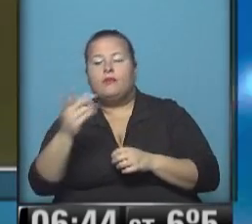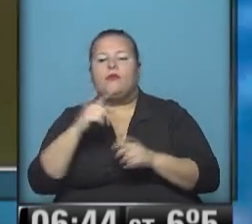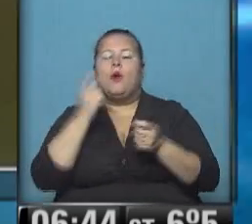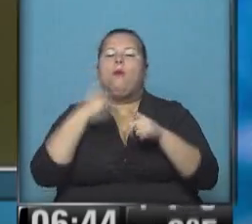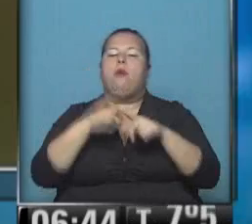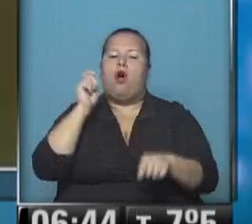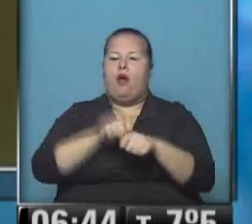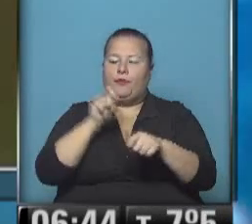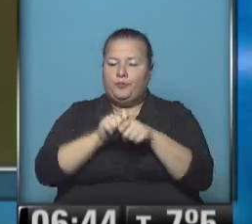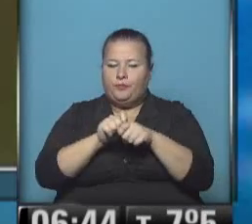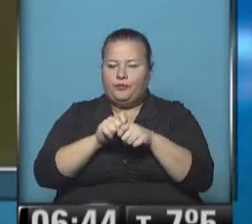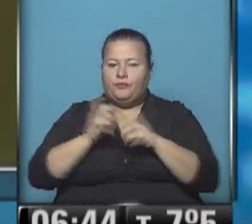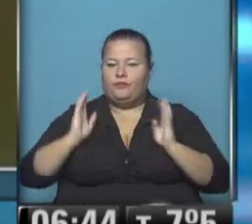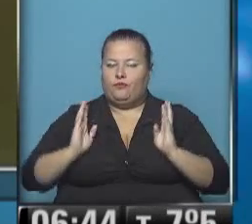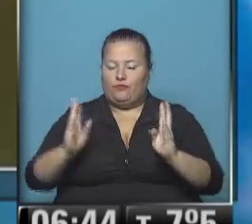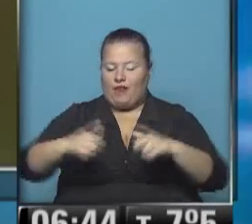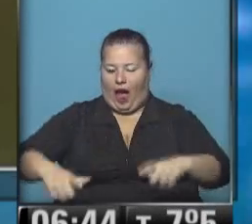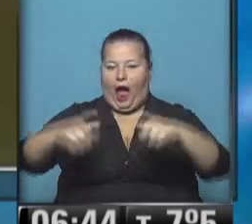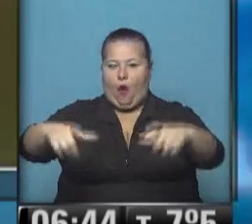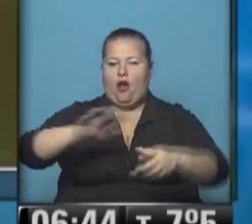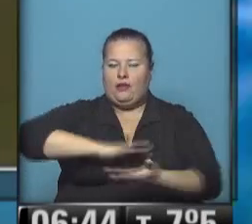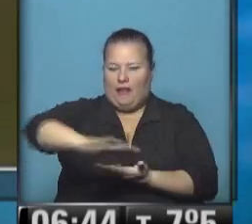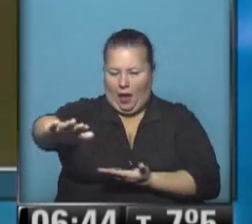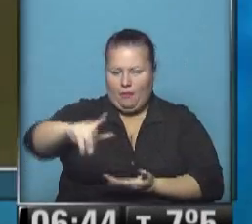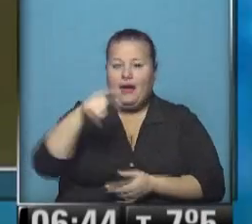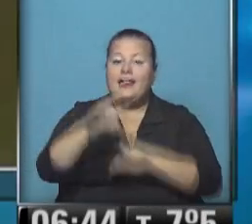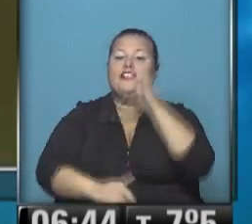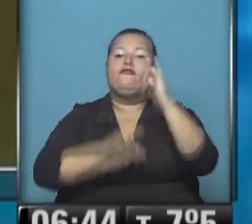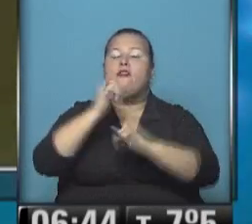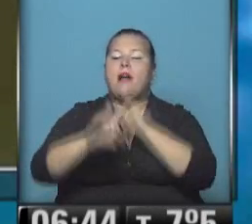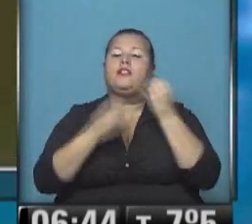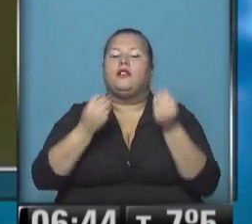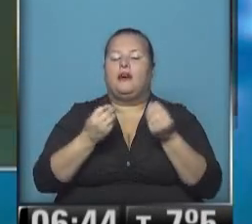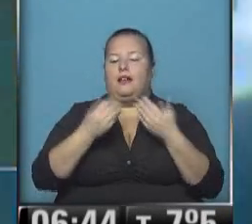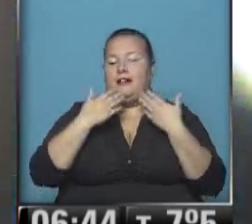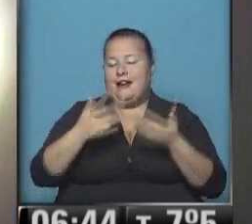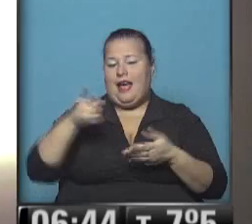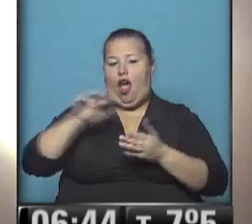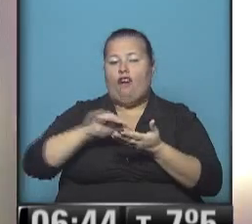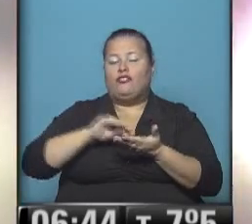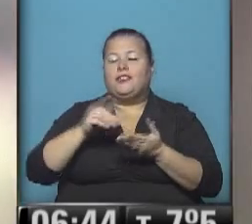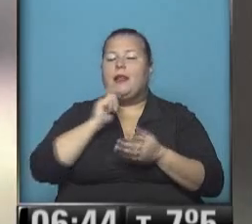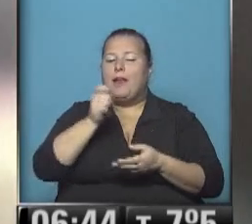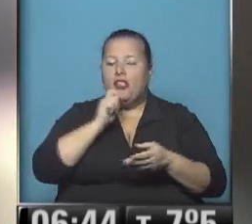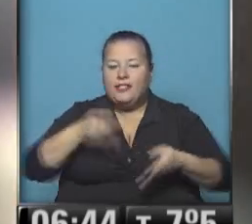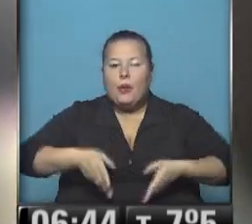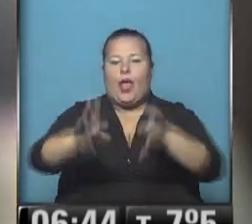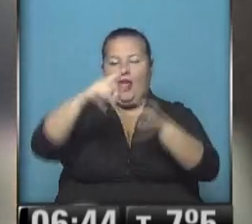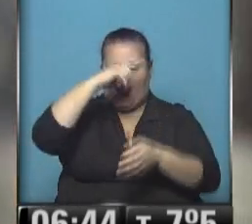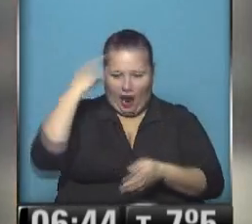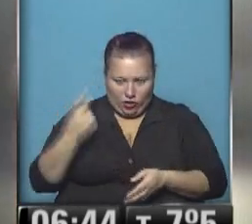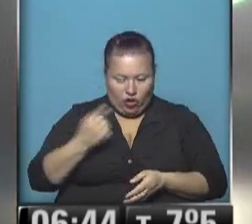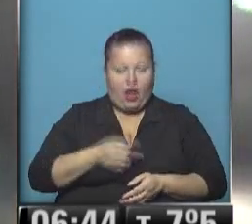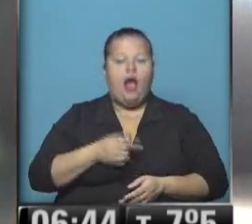construcción de maderes. Toda esta información suministrada por la Oficina de Defensa de Vialidad Nacional.